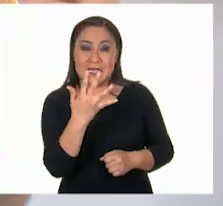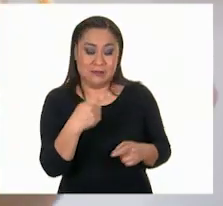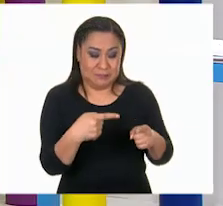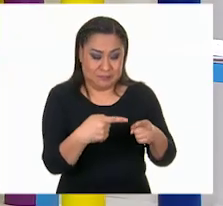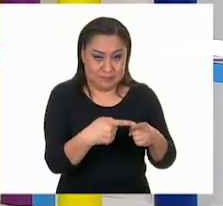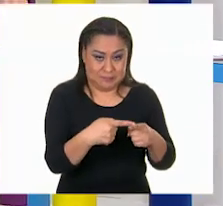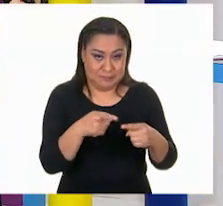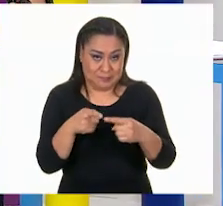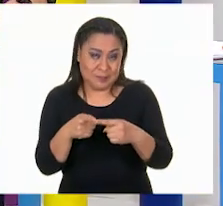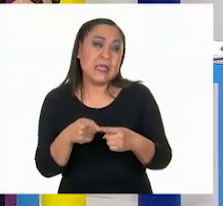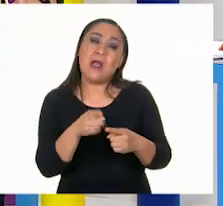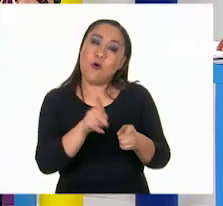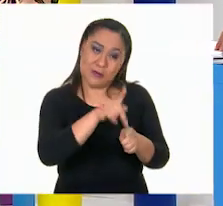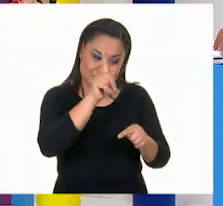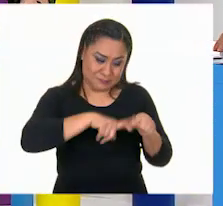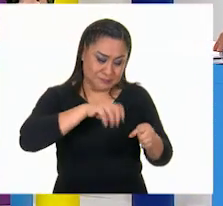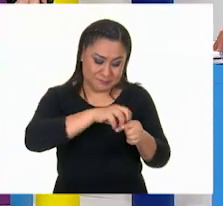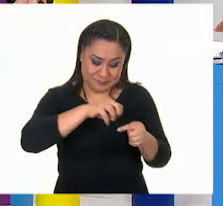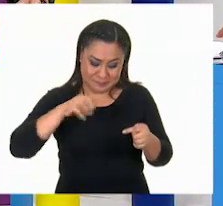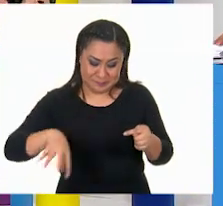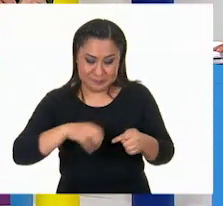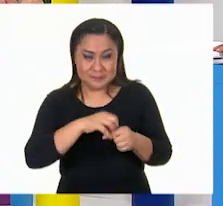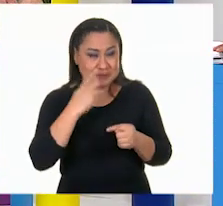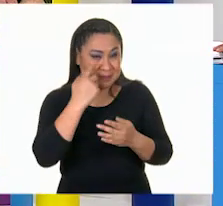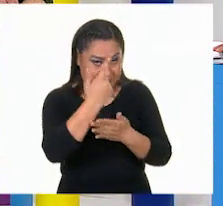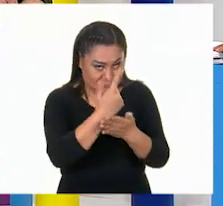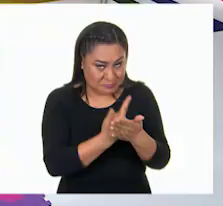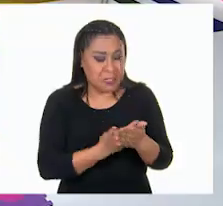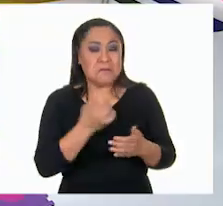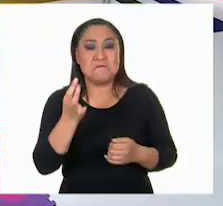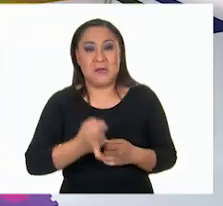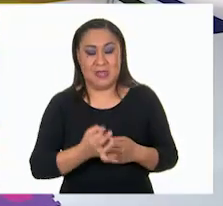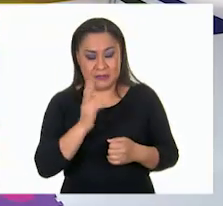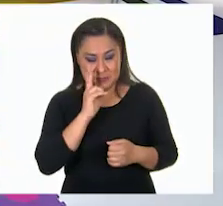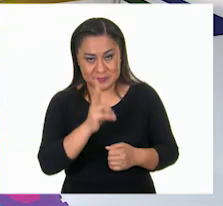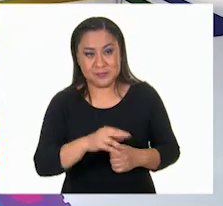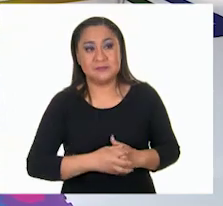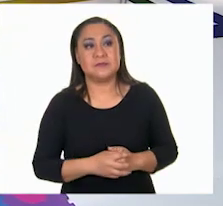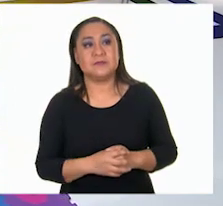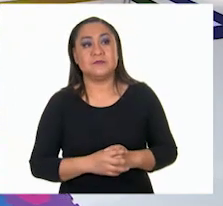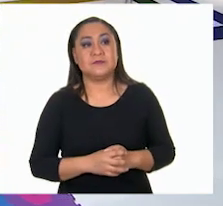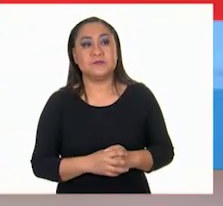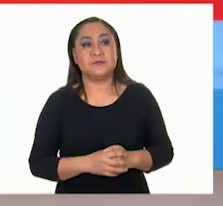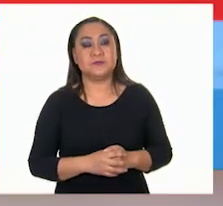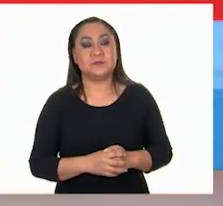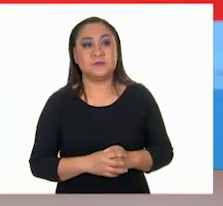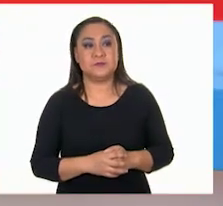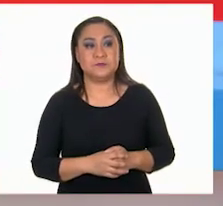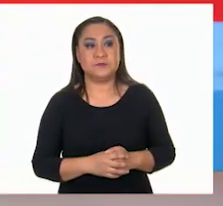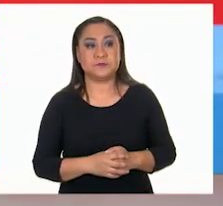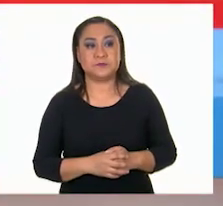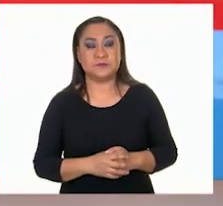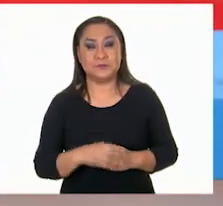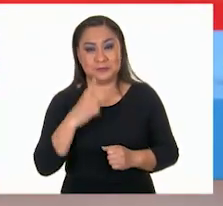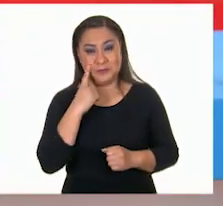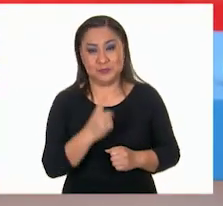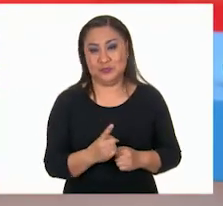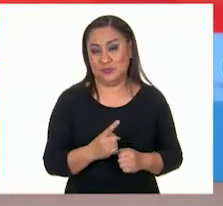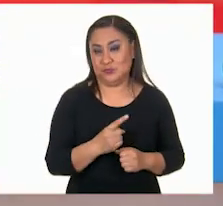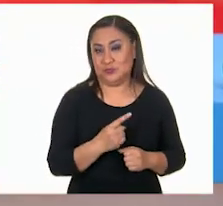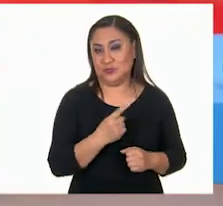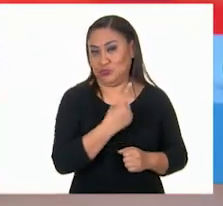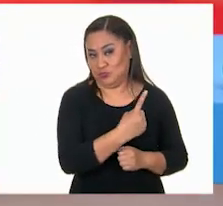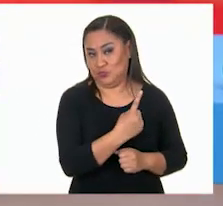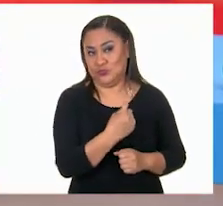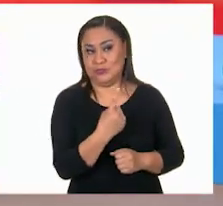destruye, vamos a destruirle, vamos a contar para que vean que son cinco. Muy bien, vamos a quitar uno. Vamos a quitar